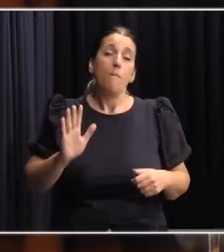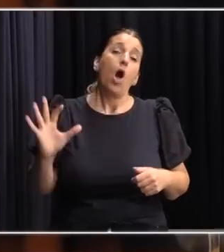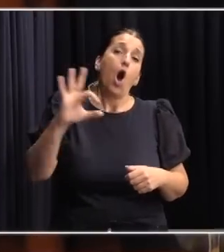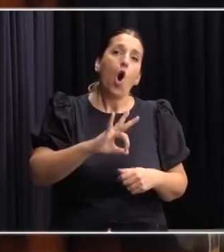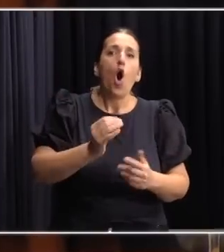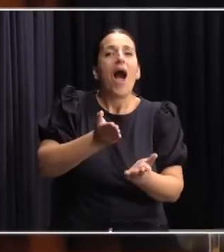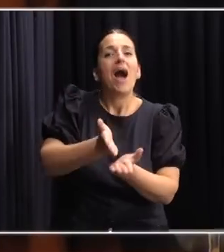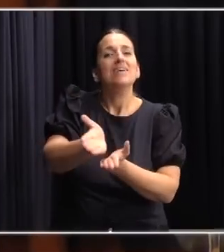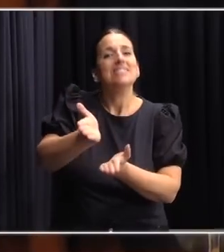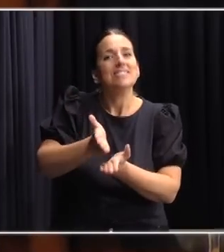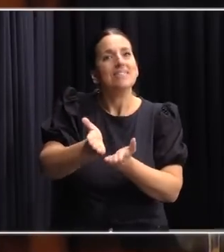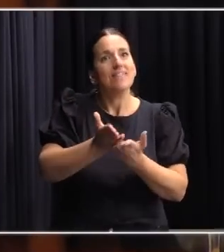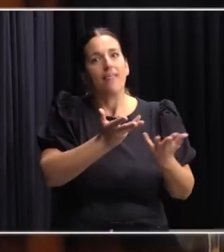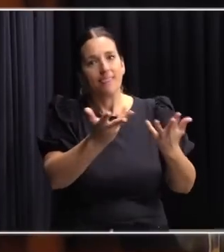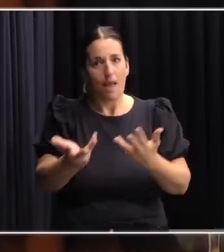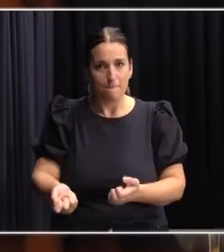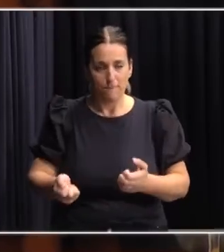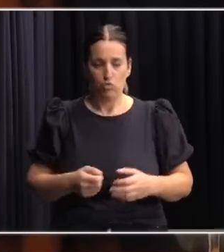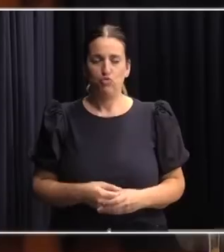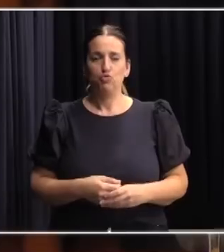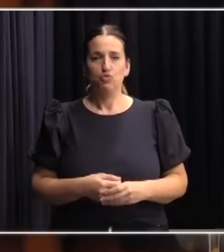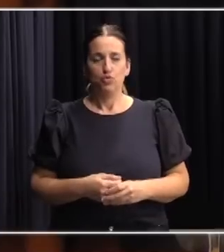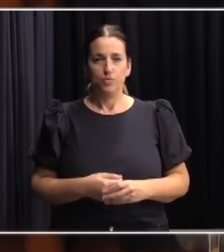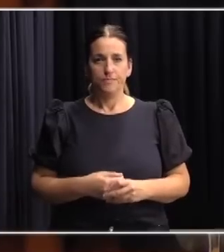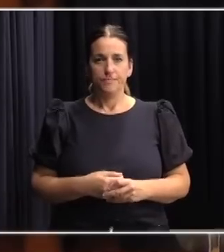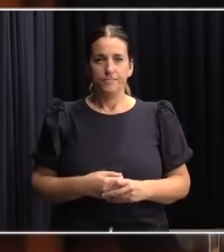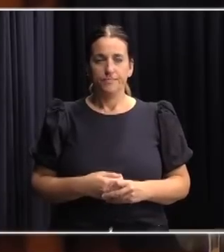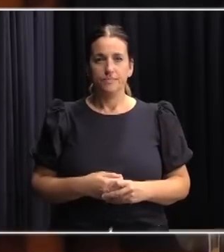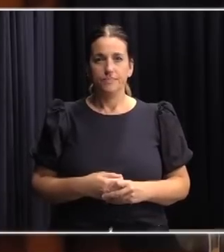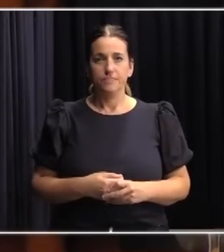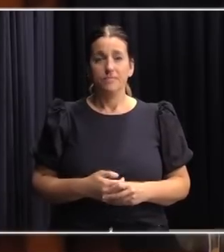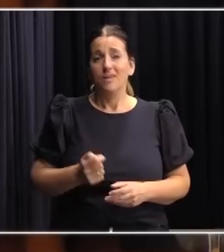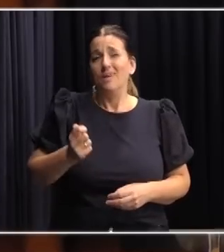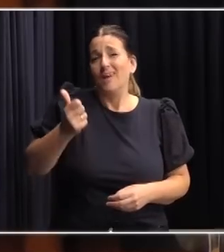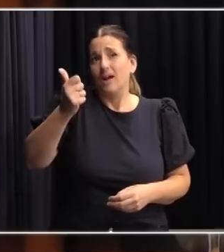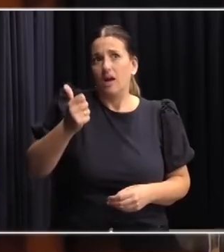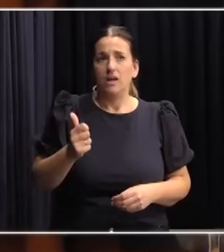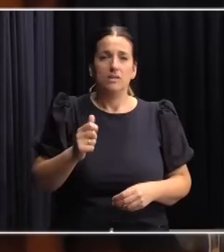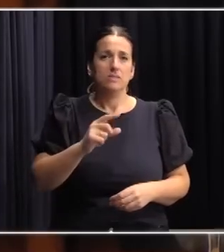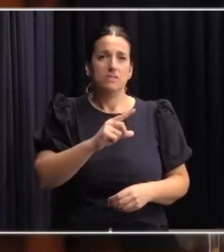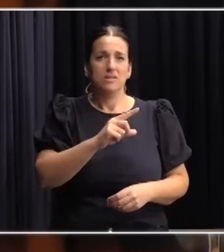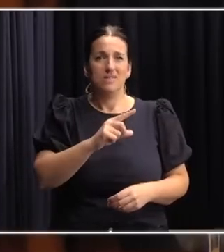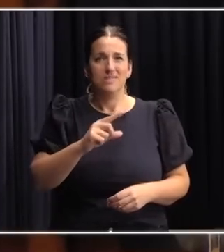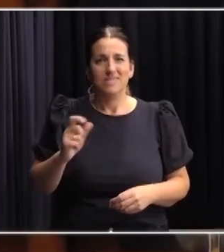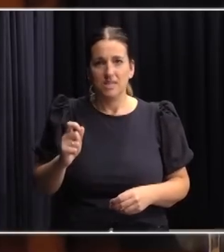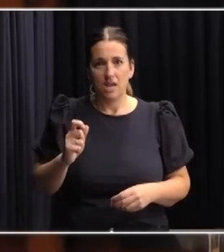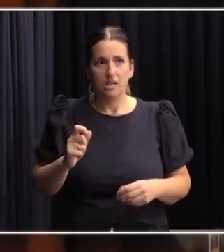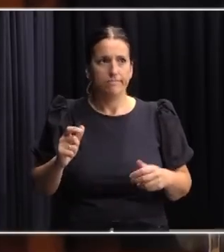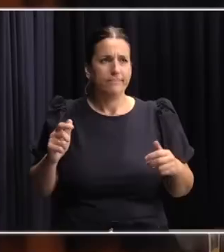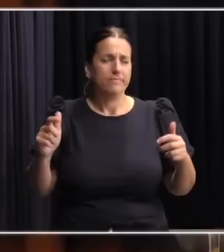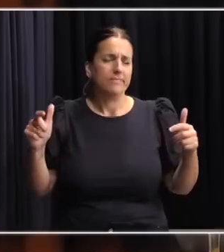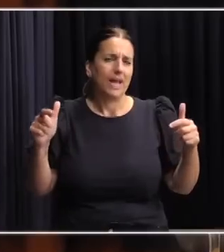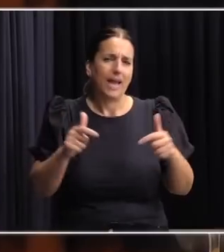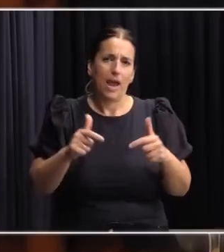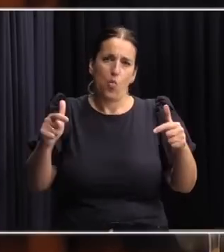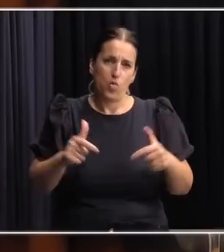asistentes a las mismas. Casi una centena de reuniones,